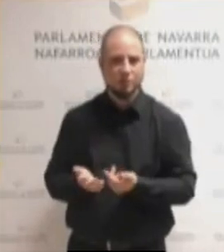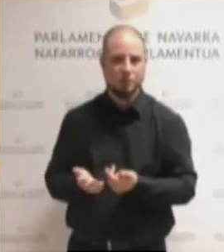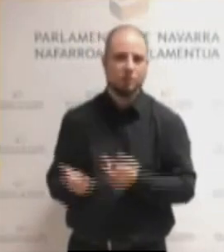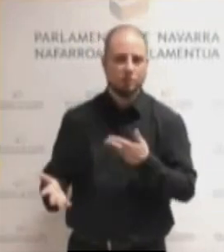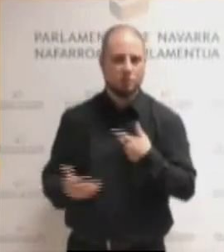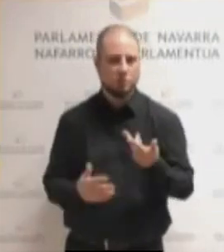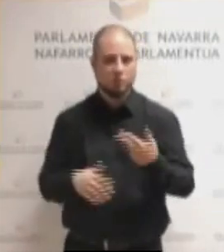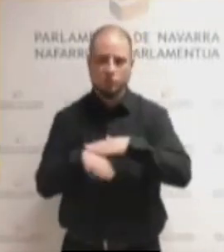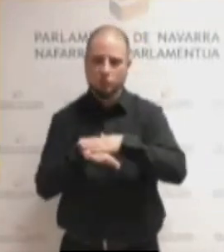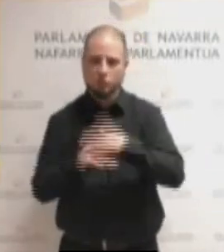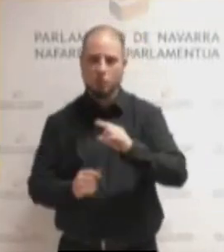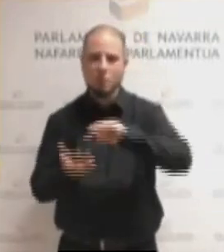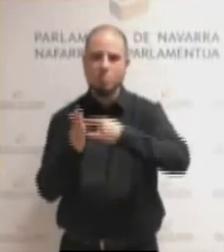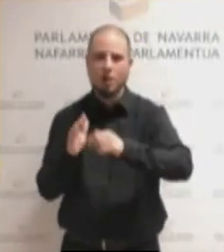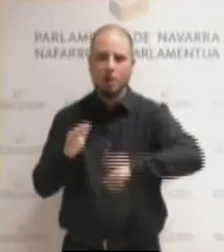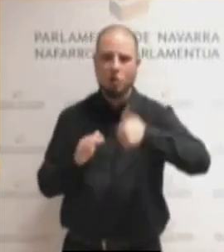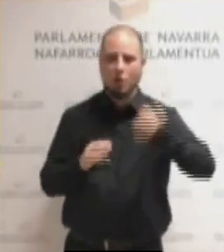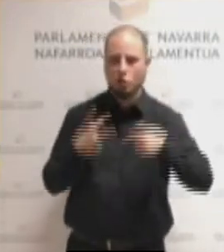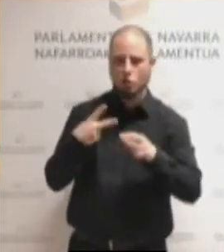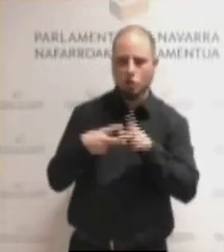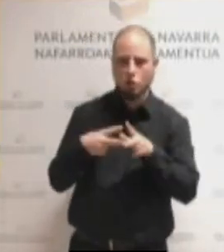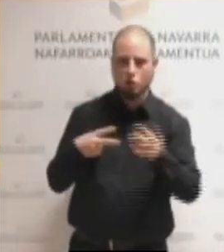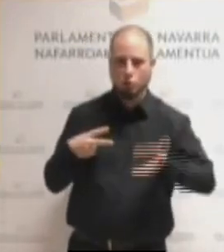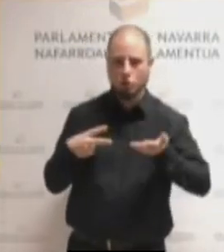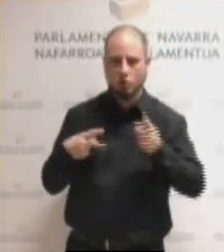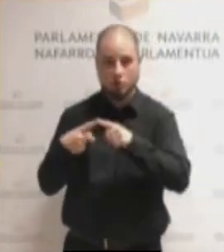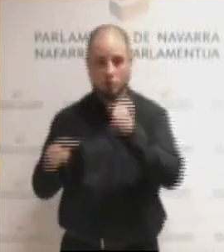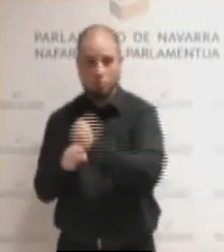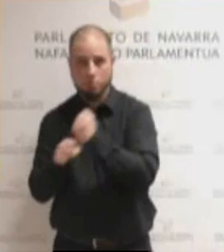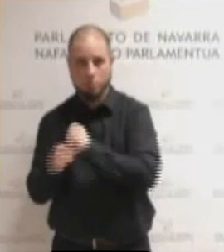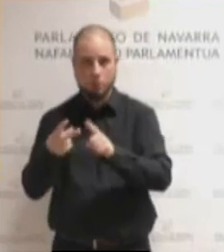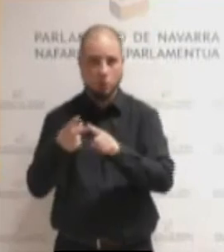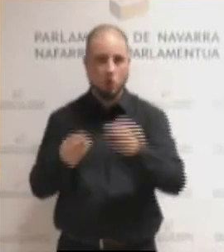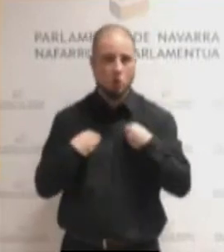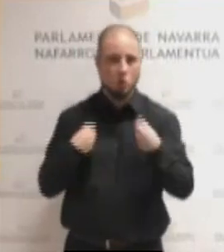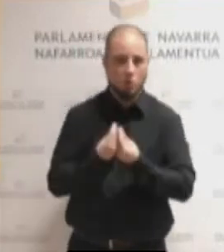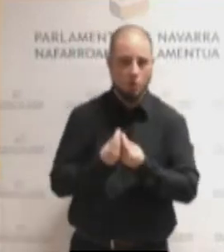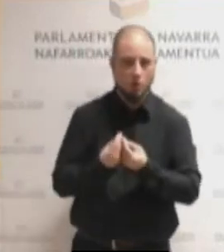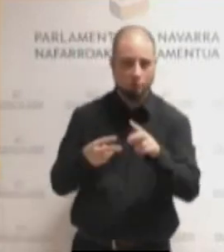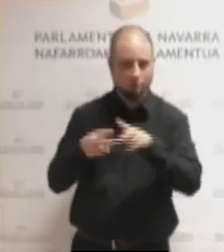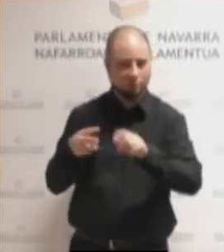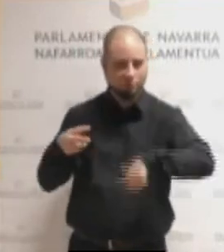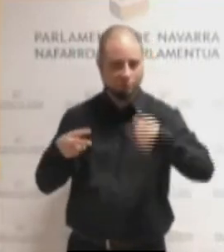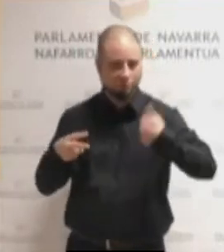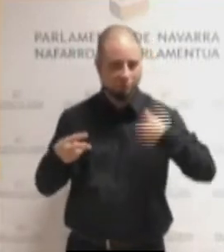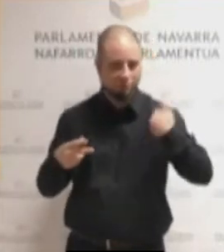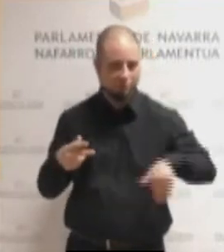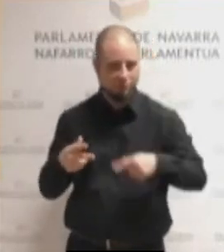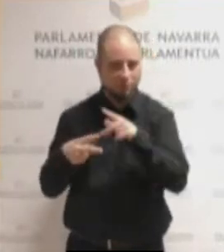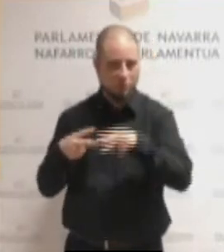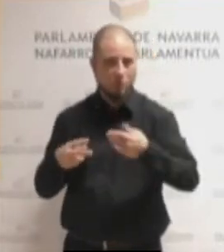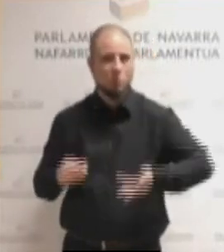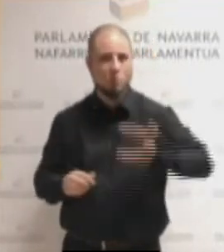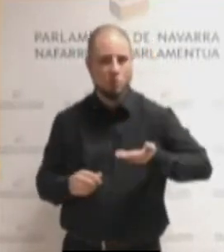planes aprobados que son especialmente importantes, el de empleo y el de convivencia. Tenemos ahora mucha tarea, no solo para